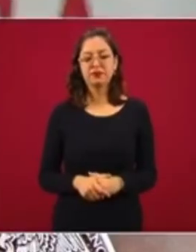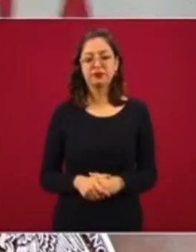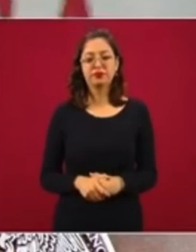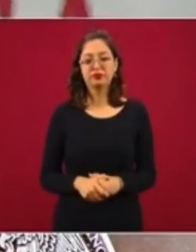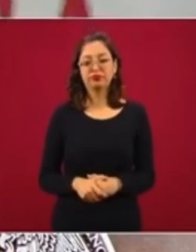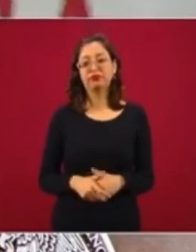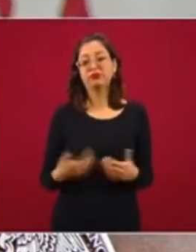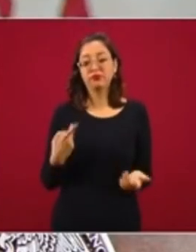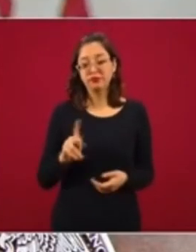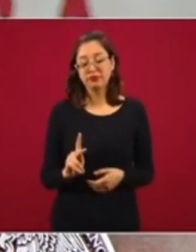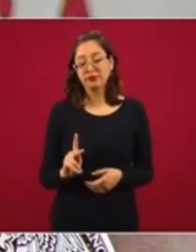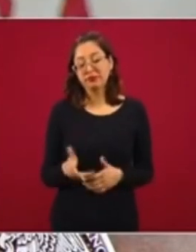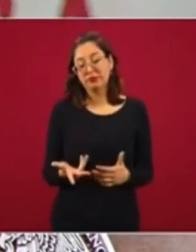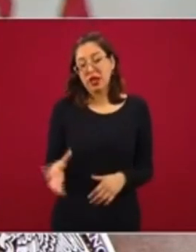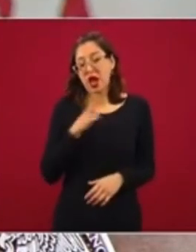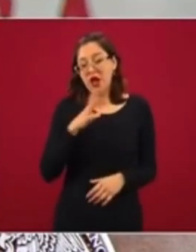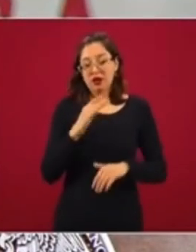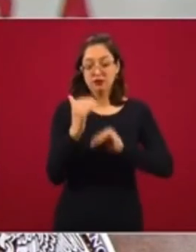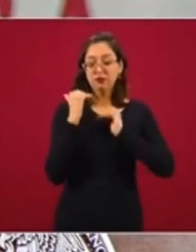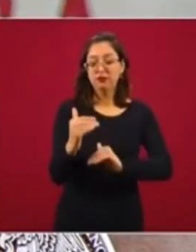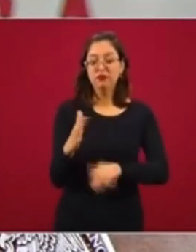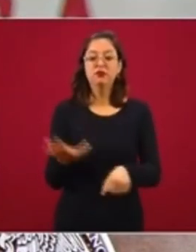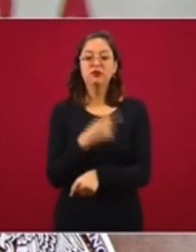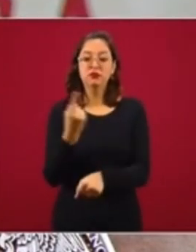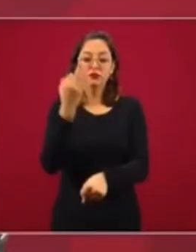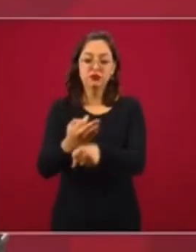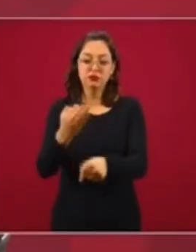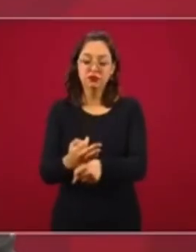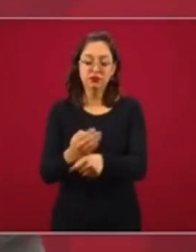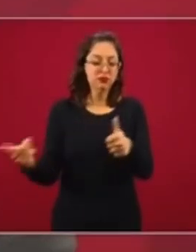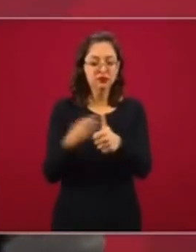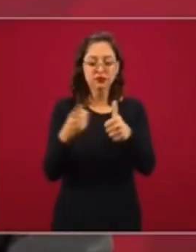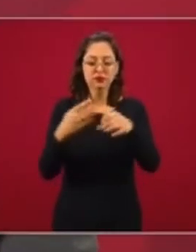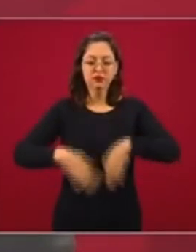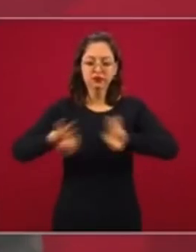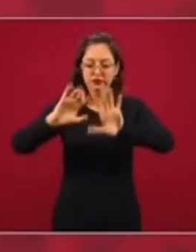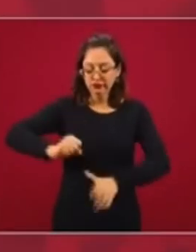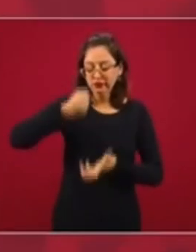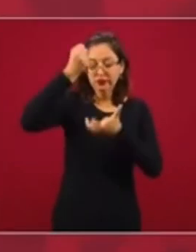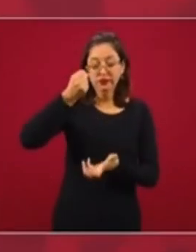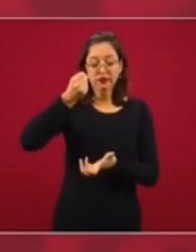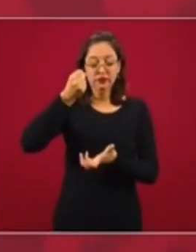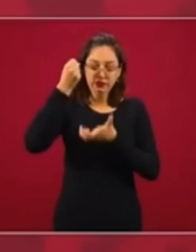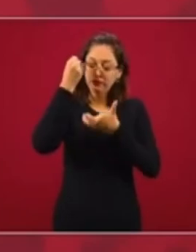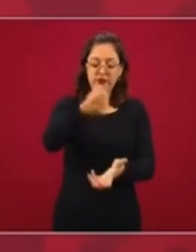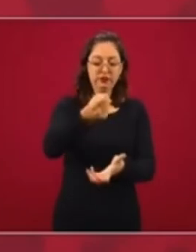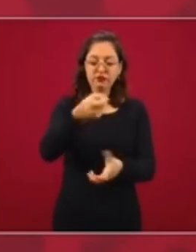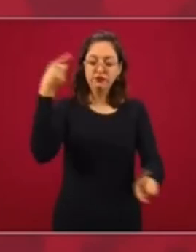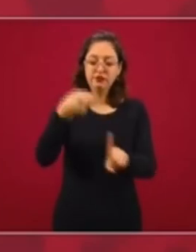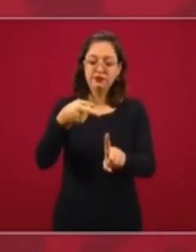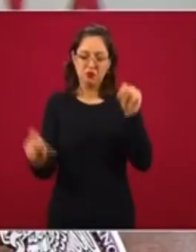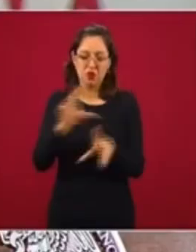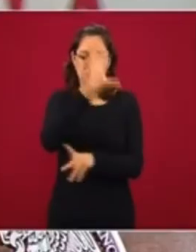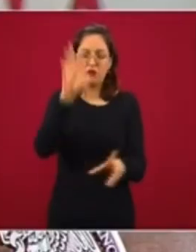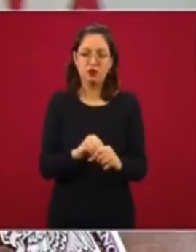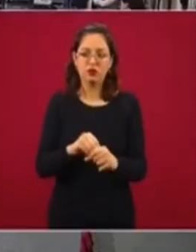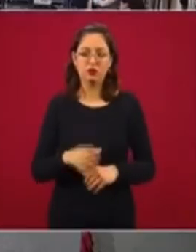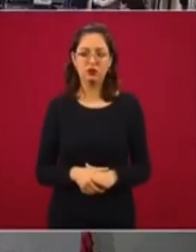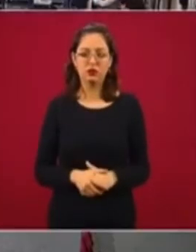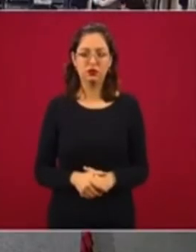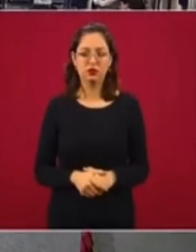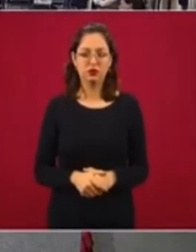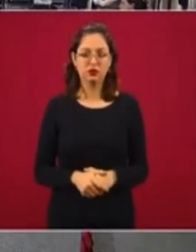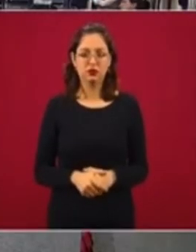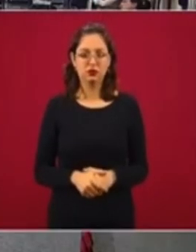las limitaciones que se tienen, porque estamos priorizando el que se destine el presupuesto fundamentalmente al bienestar. ¿La forma con el